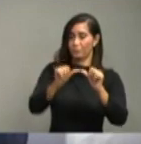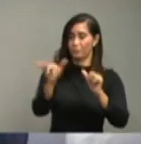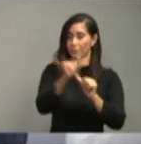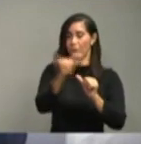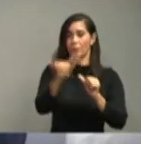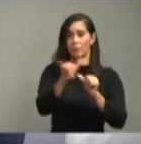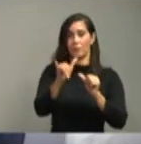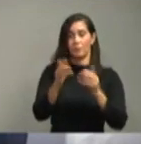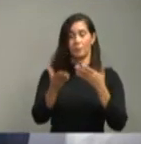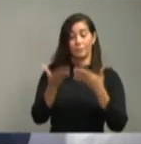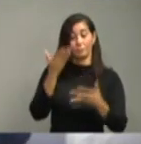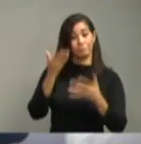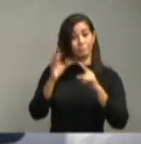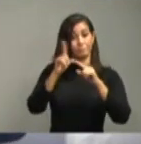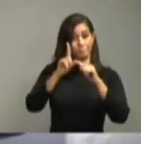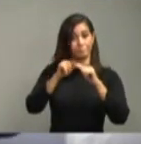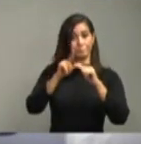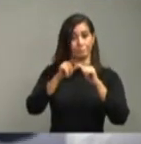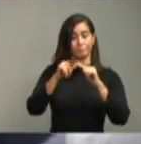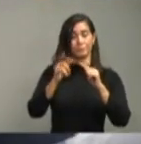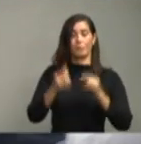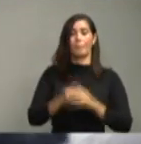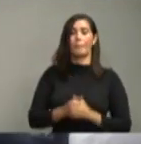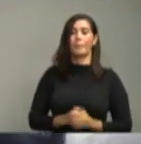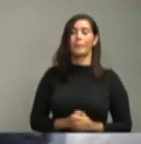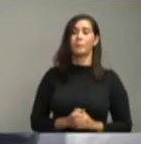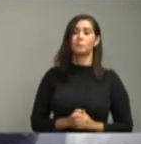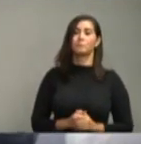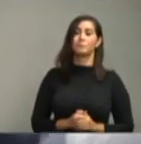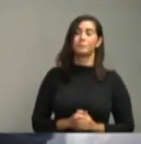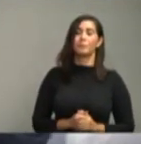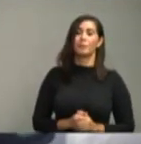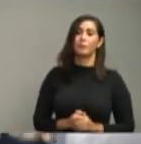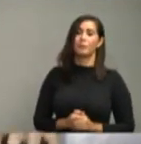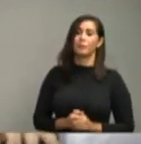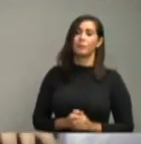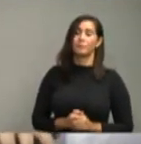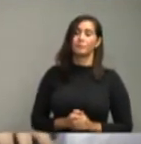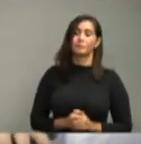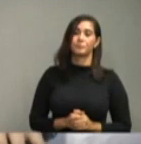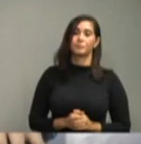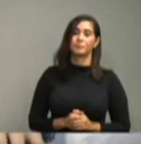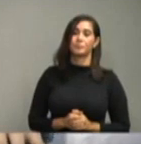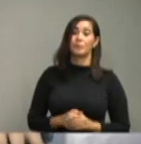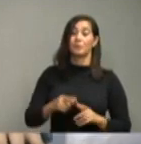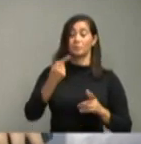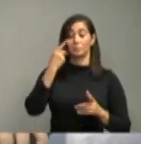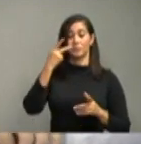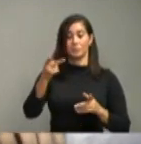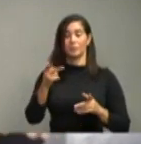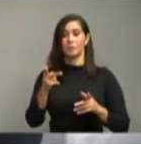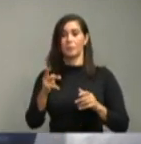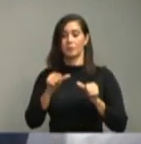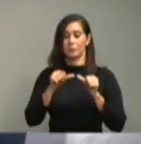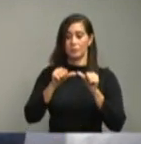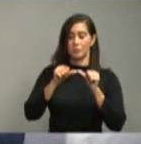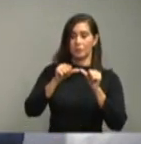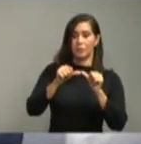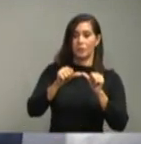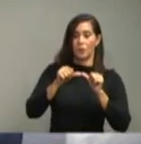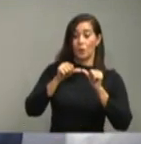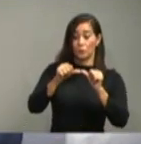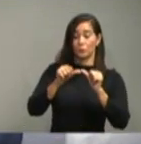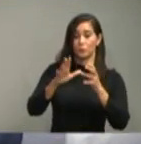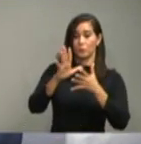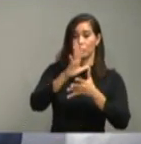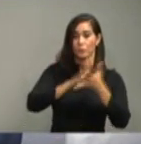se da un desbarajuste tal que impida el mantenimiento de las medidas de